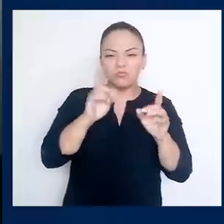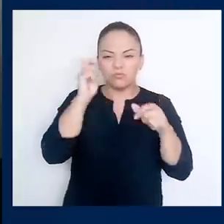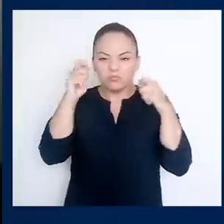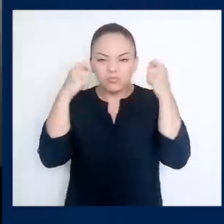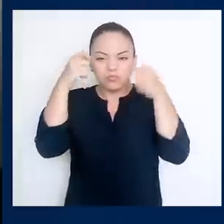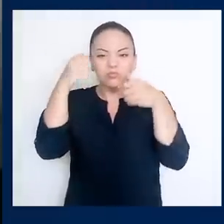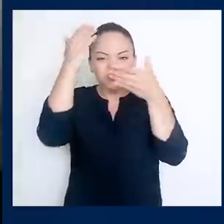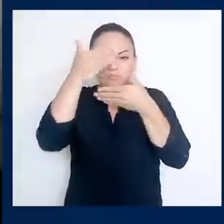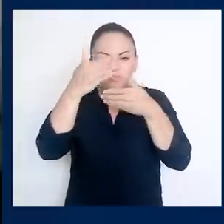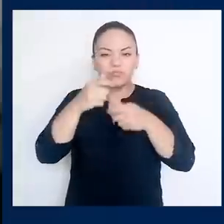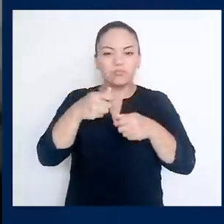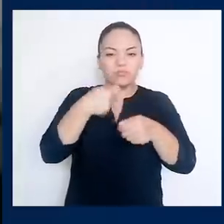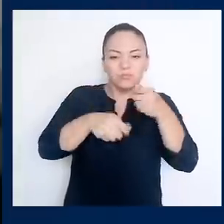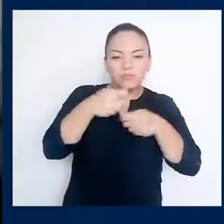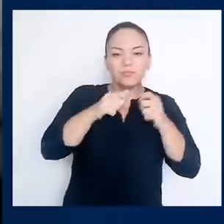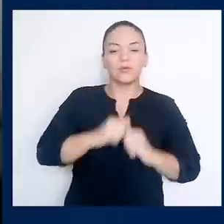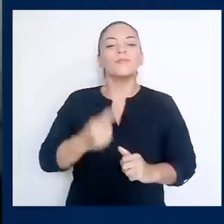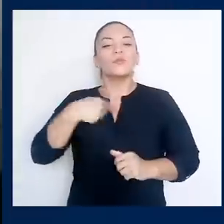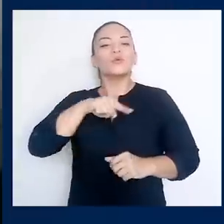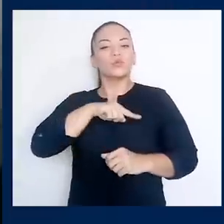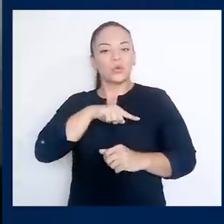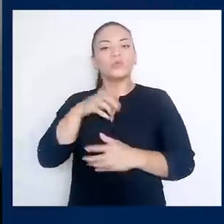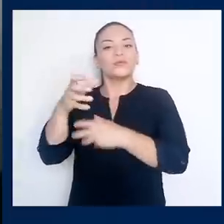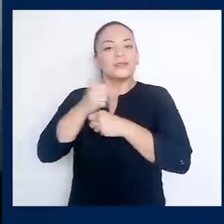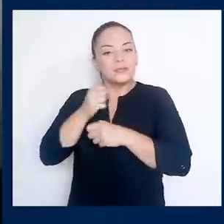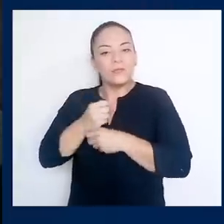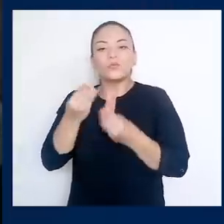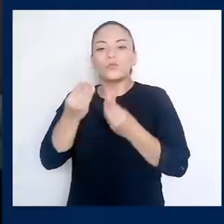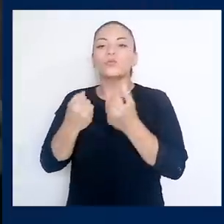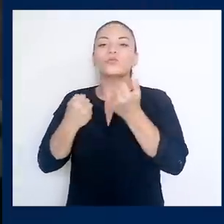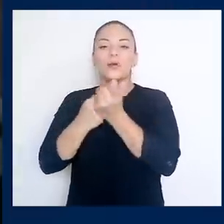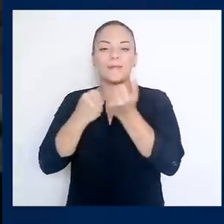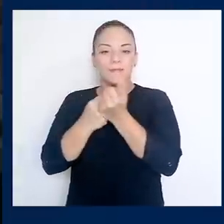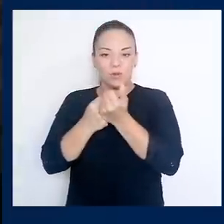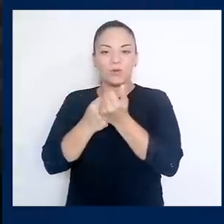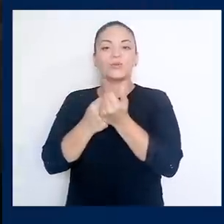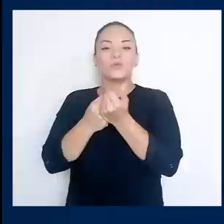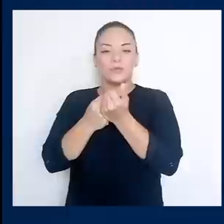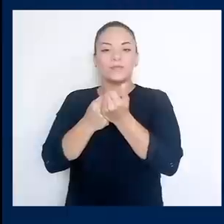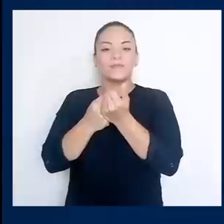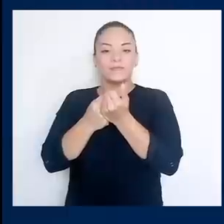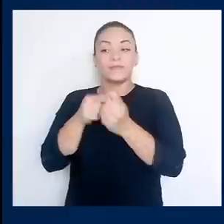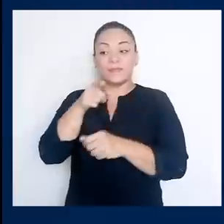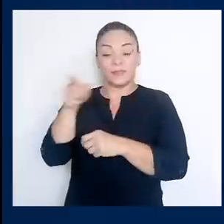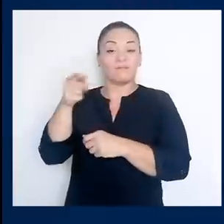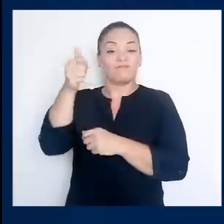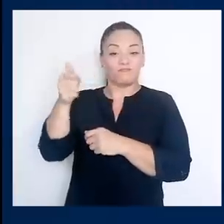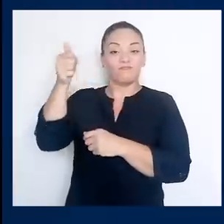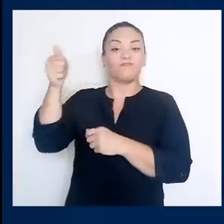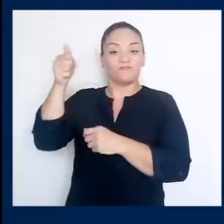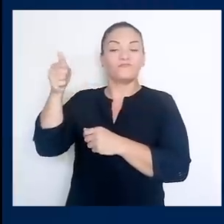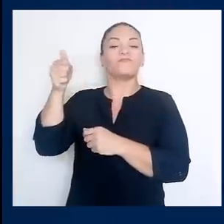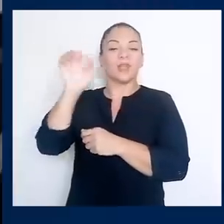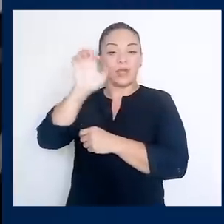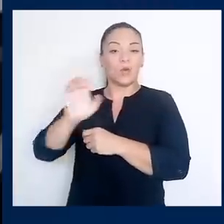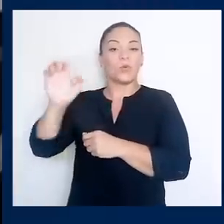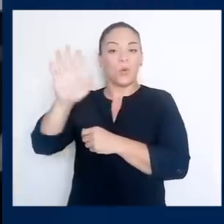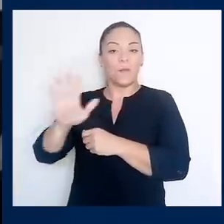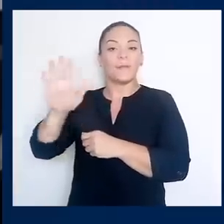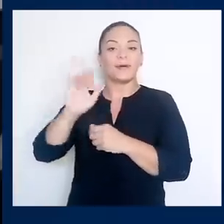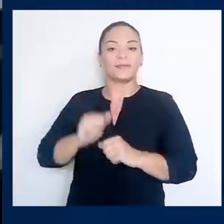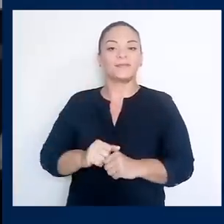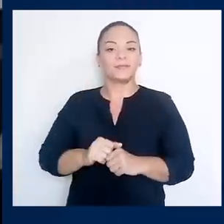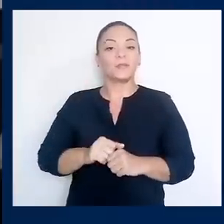hacen al mundo. Vieran que recibimos mucho, mucho apoyo de parte de las autoridades europeas